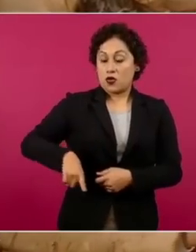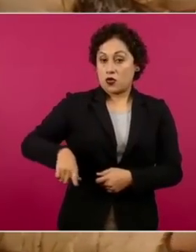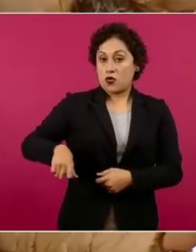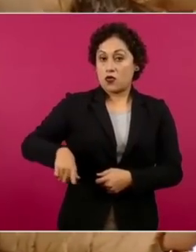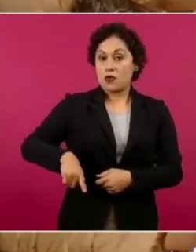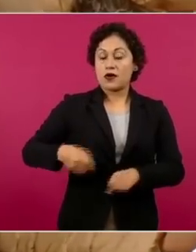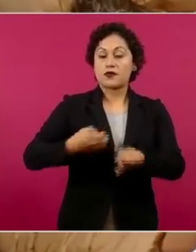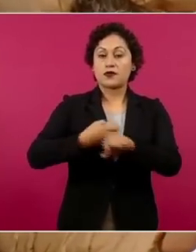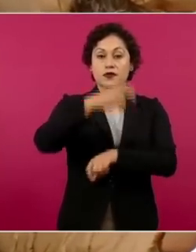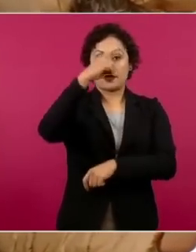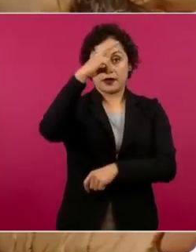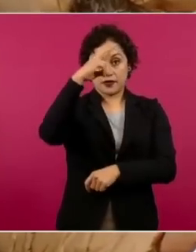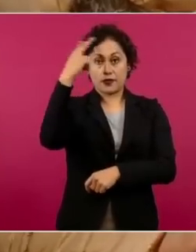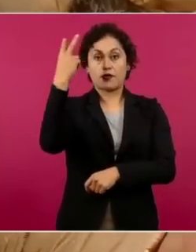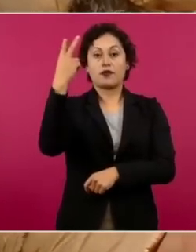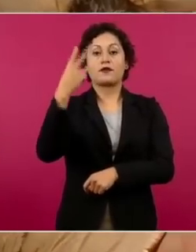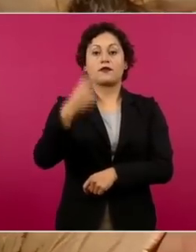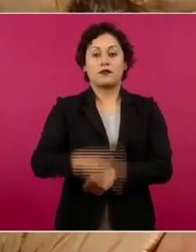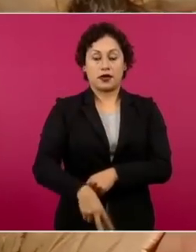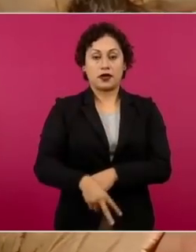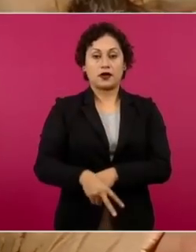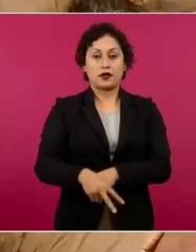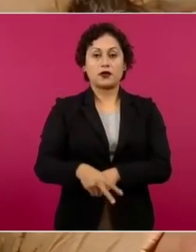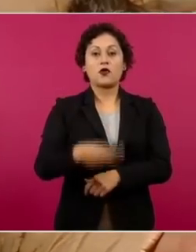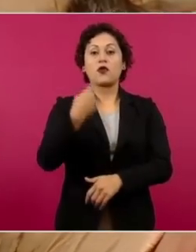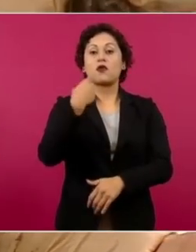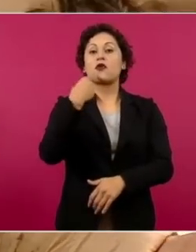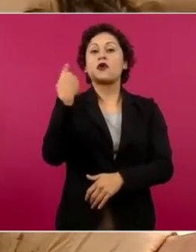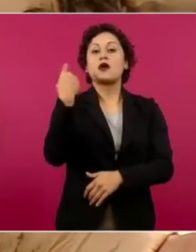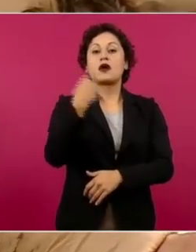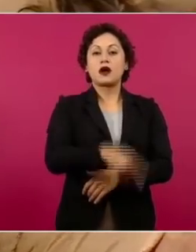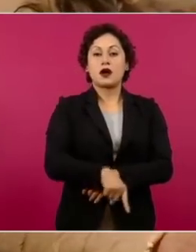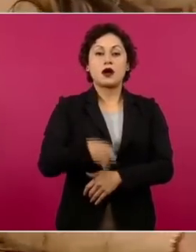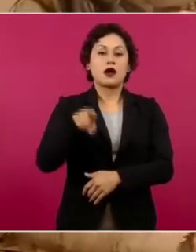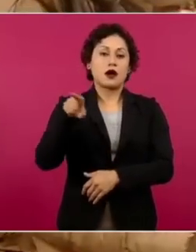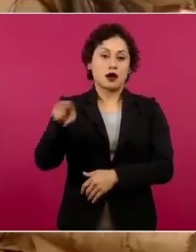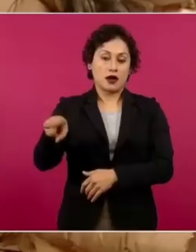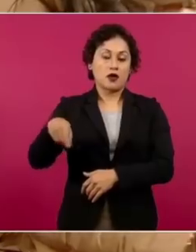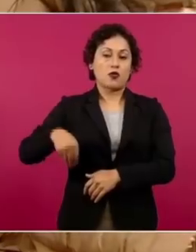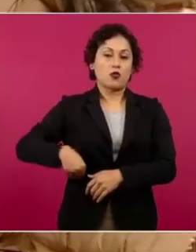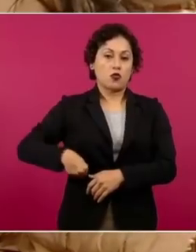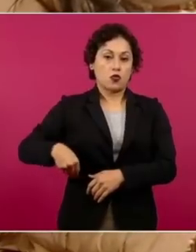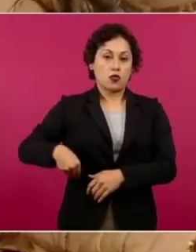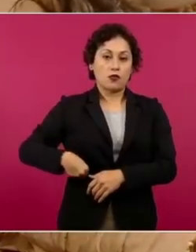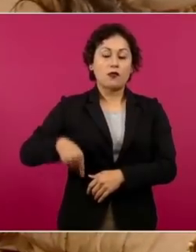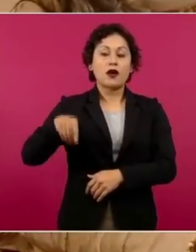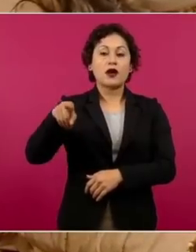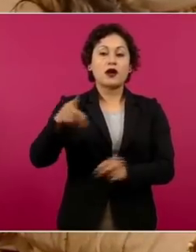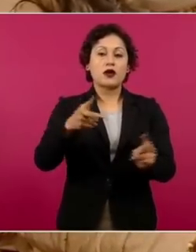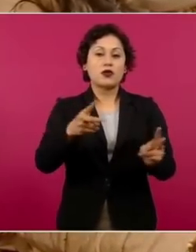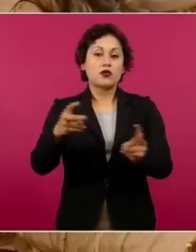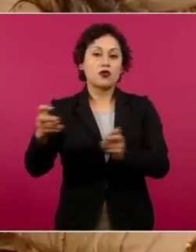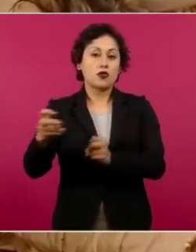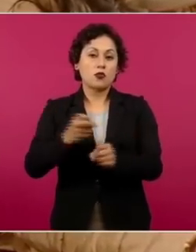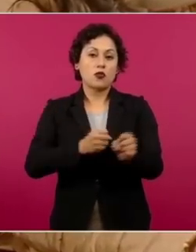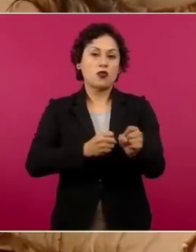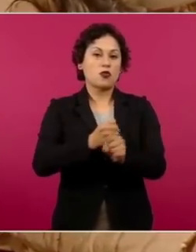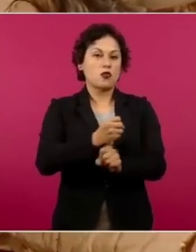le ha hecho cargos por robo, por violencia y presentaron dos testigos,